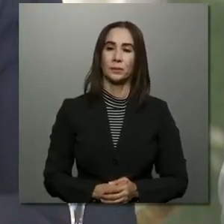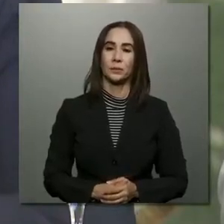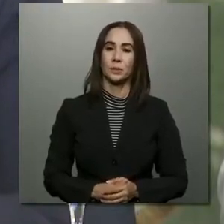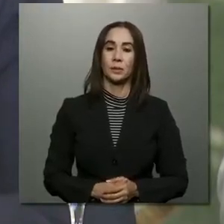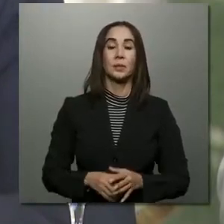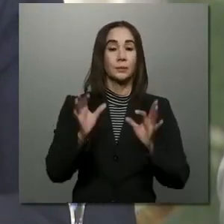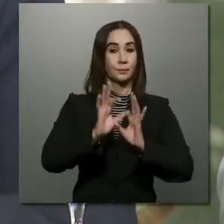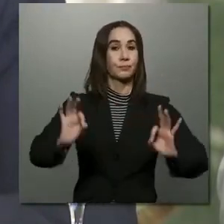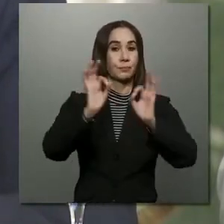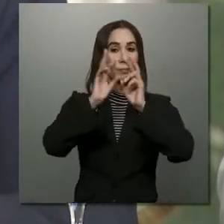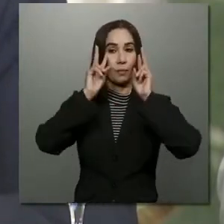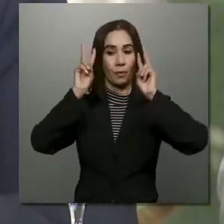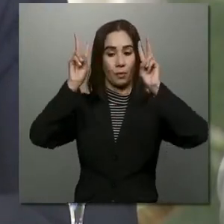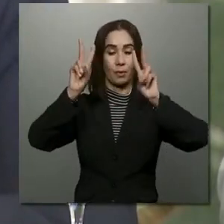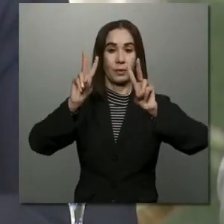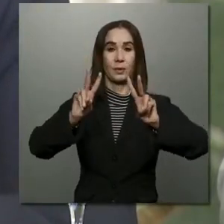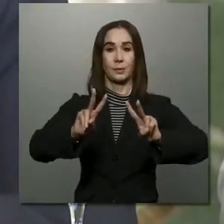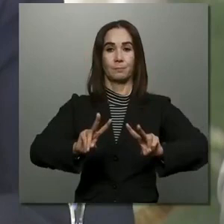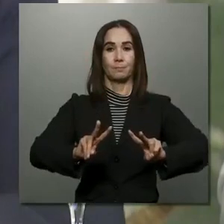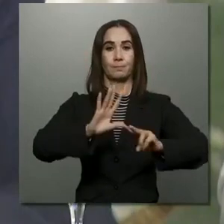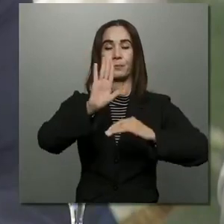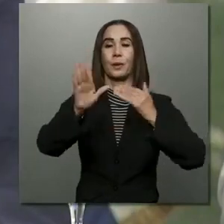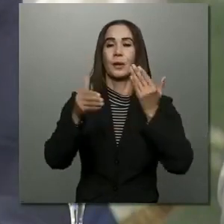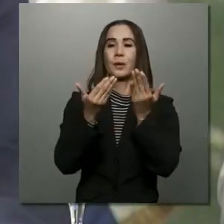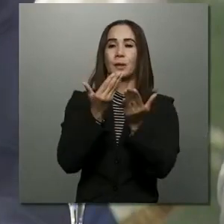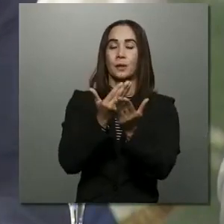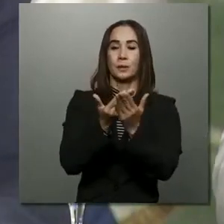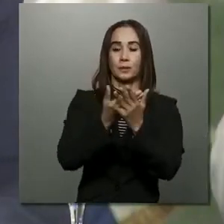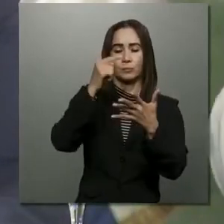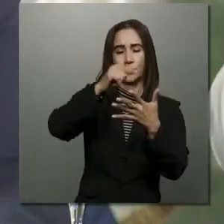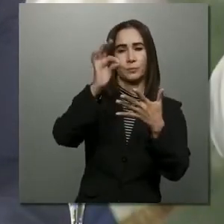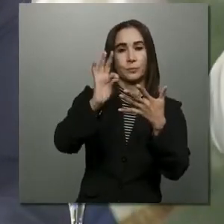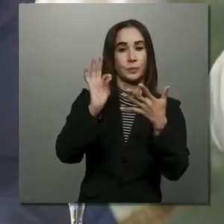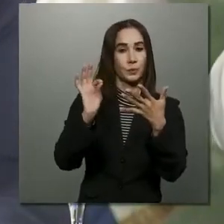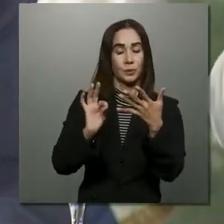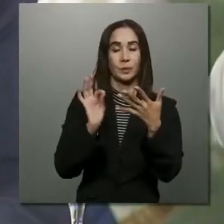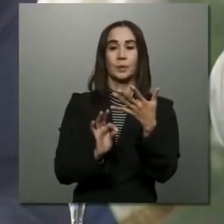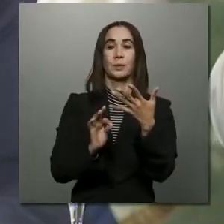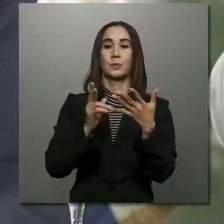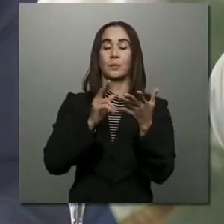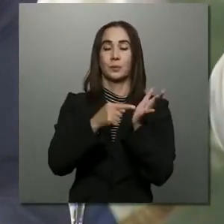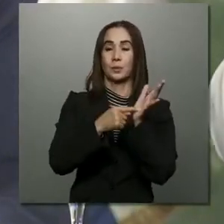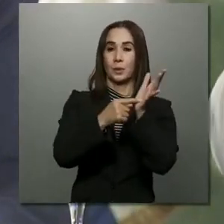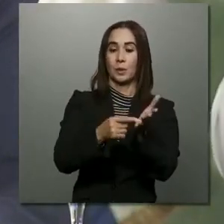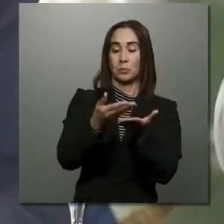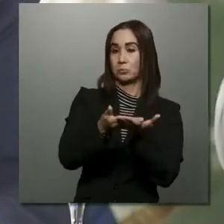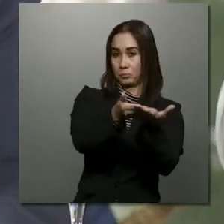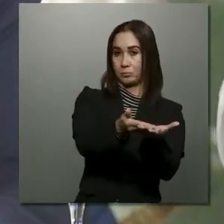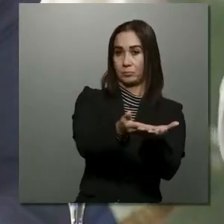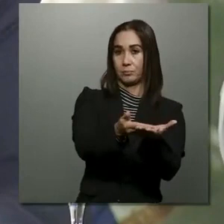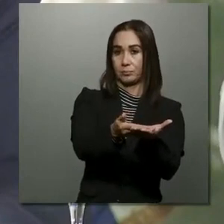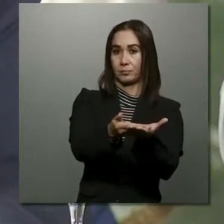Es preciso observar que todas estas consideraciones, sugerencias o propuestas